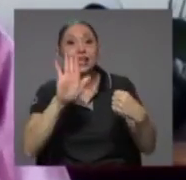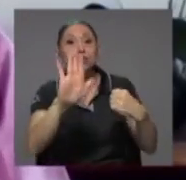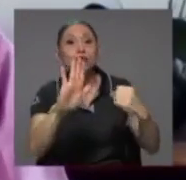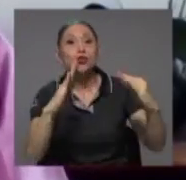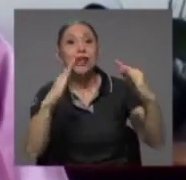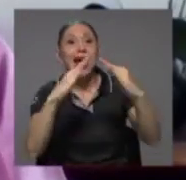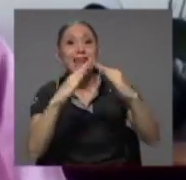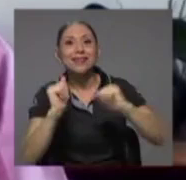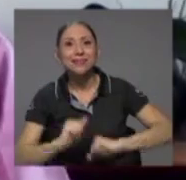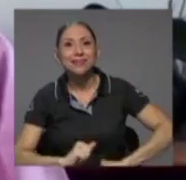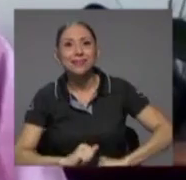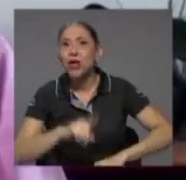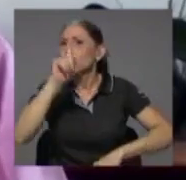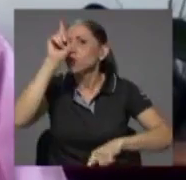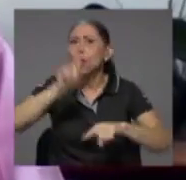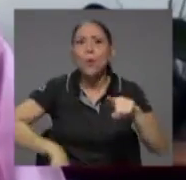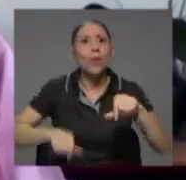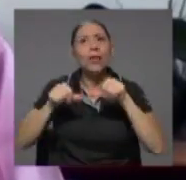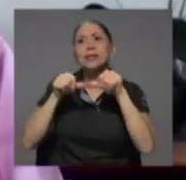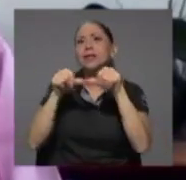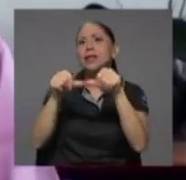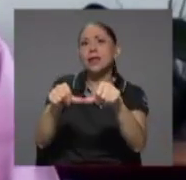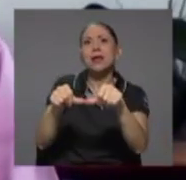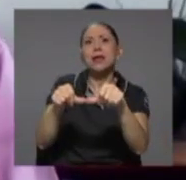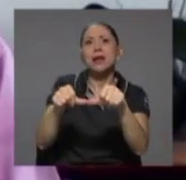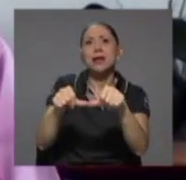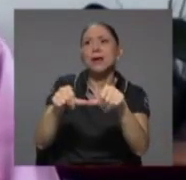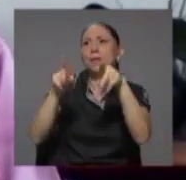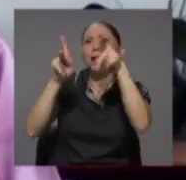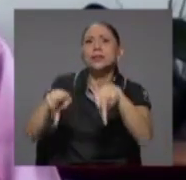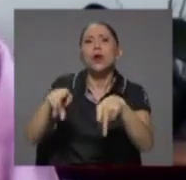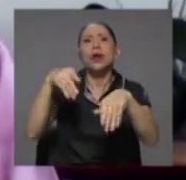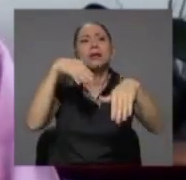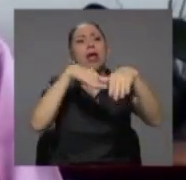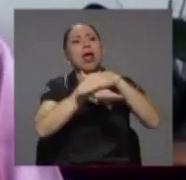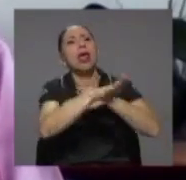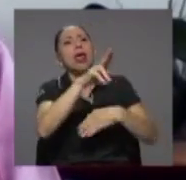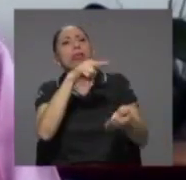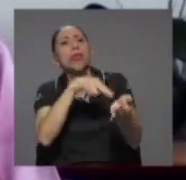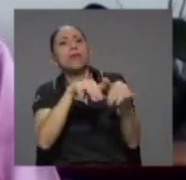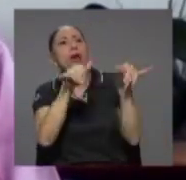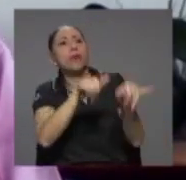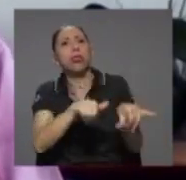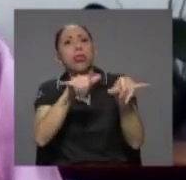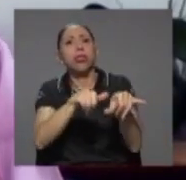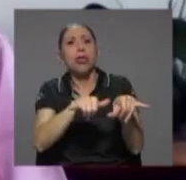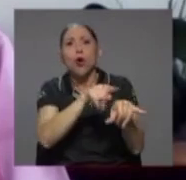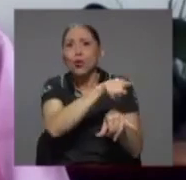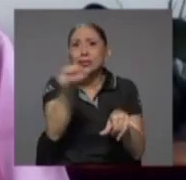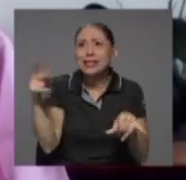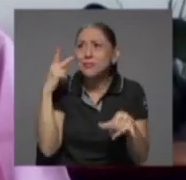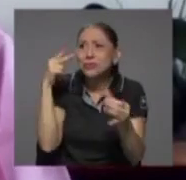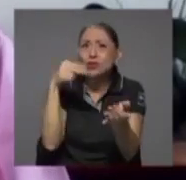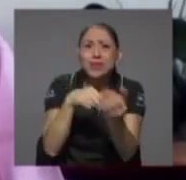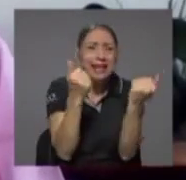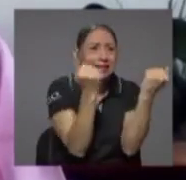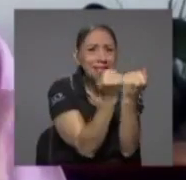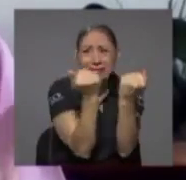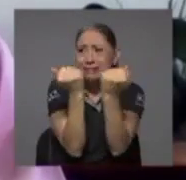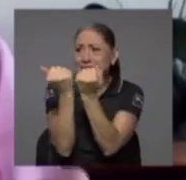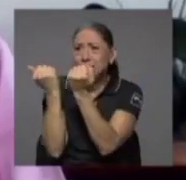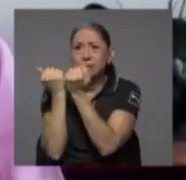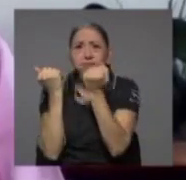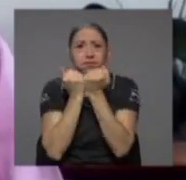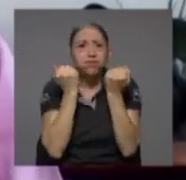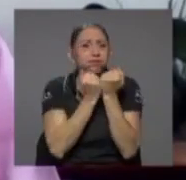capacidad para seguir internando como ustedes están viendo en este instante los hospitales atendados hasta el tope no tenemos capacidad de